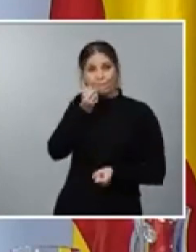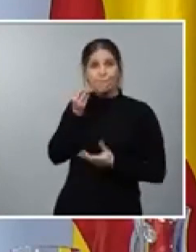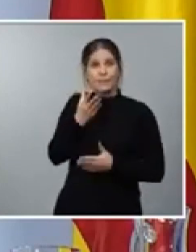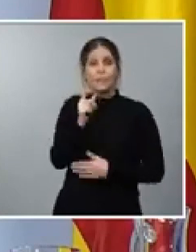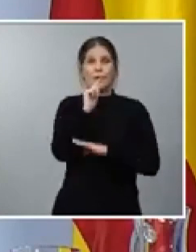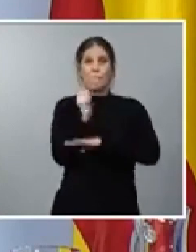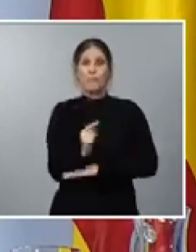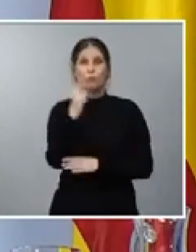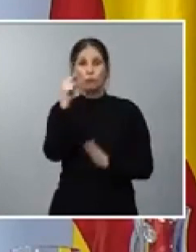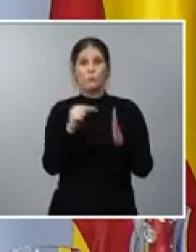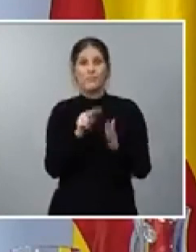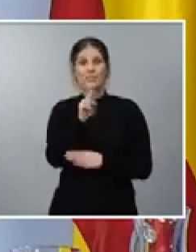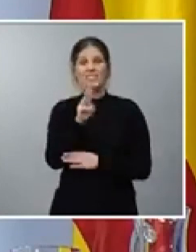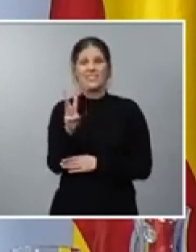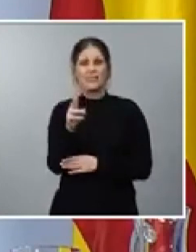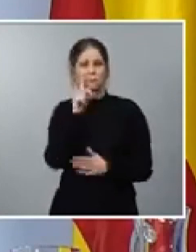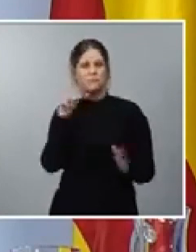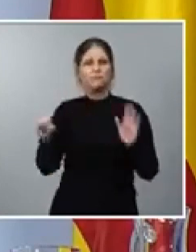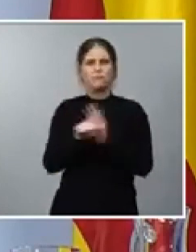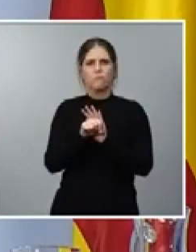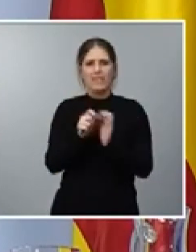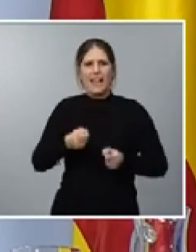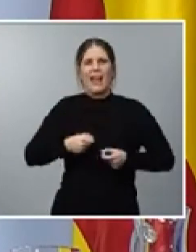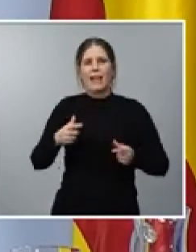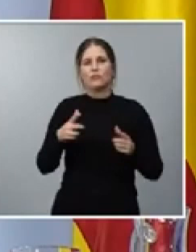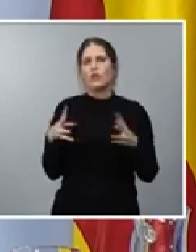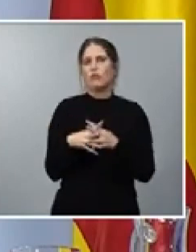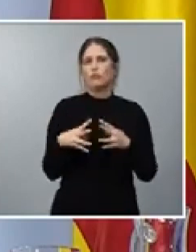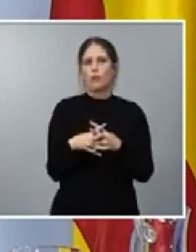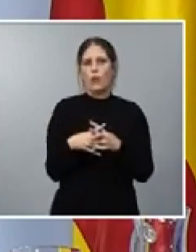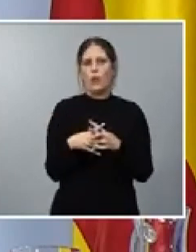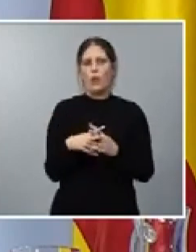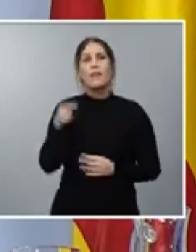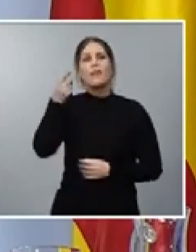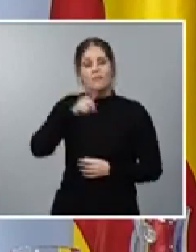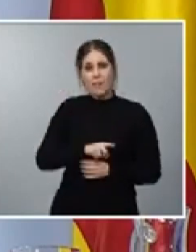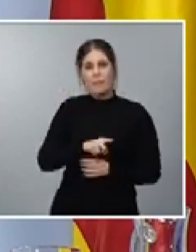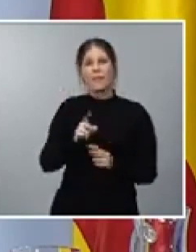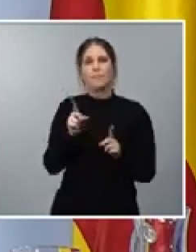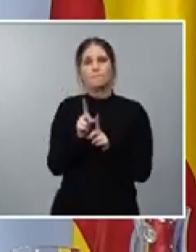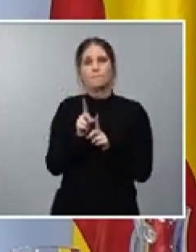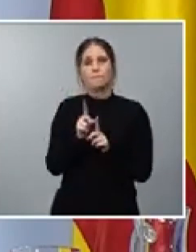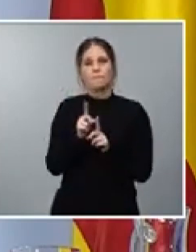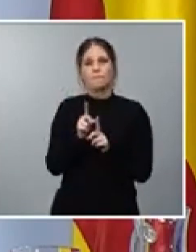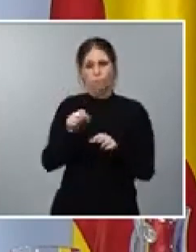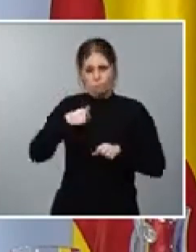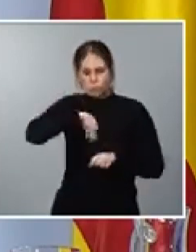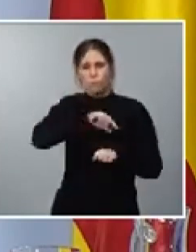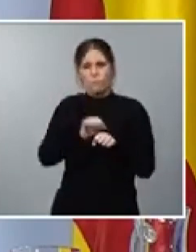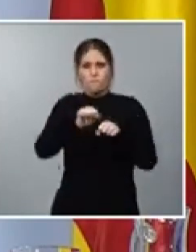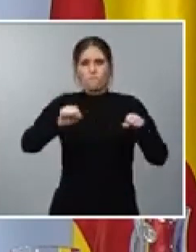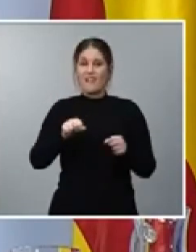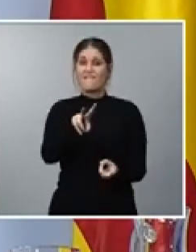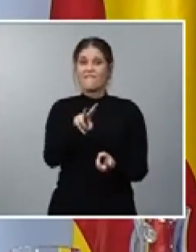2023 marca la senda del gasto estructural y también la tendencia que tiene nuestra consolidación fiscal